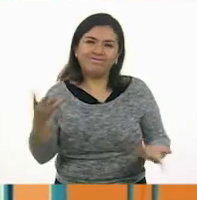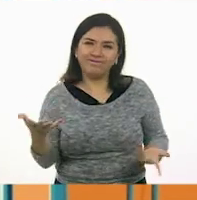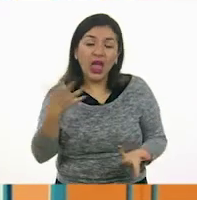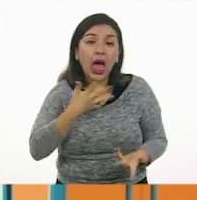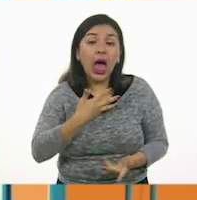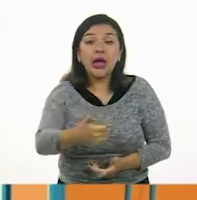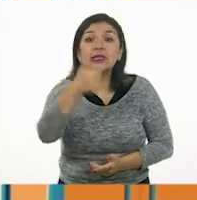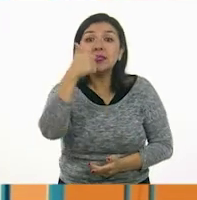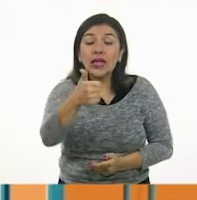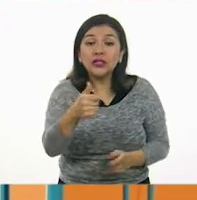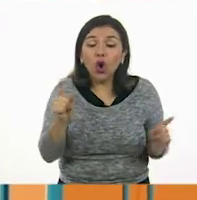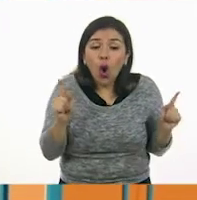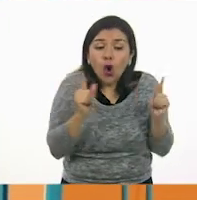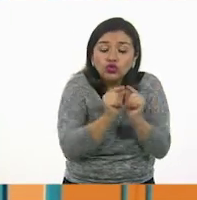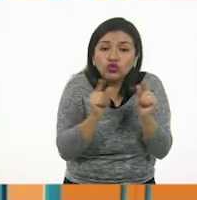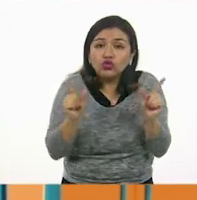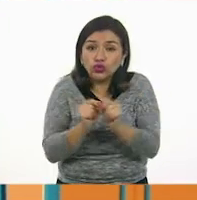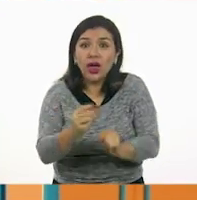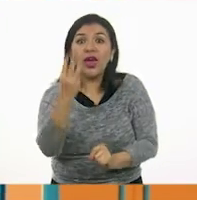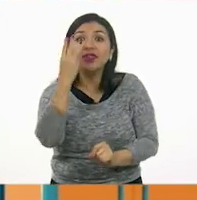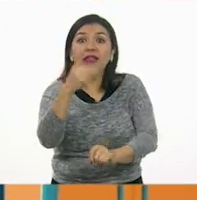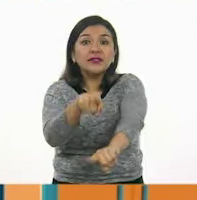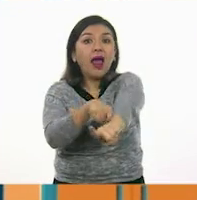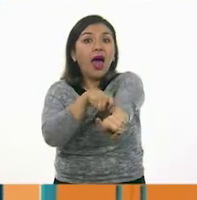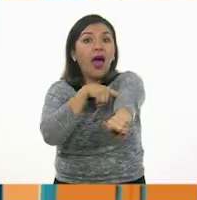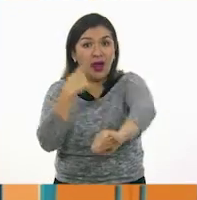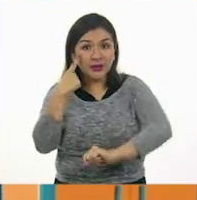Tienen seis lados cortos y tres largos.